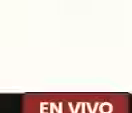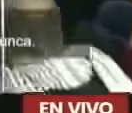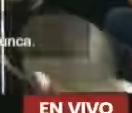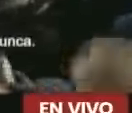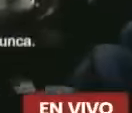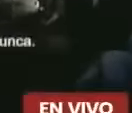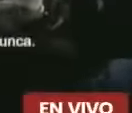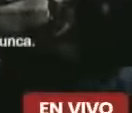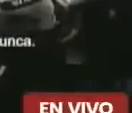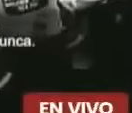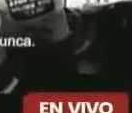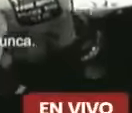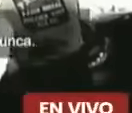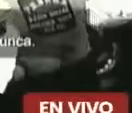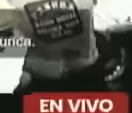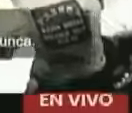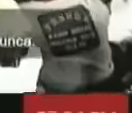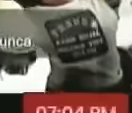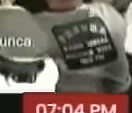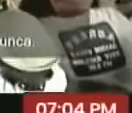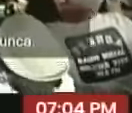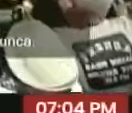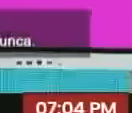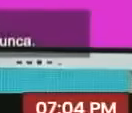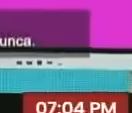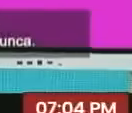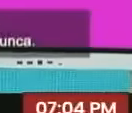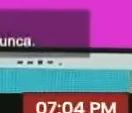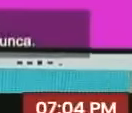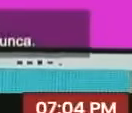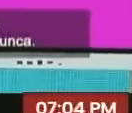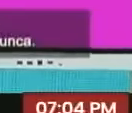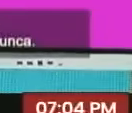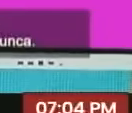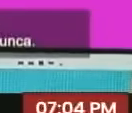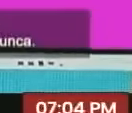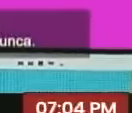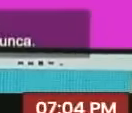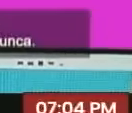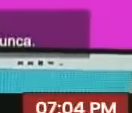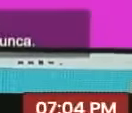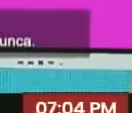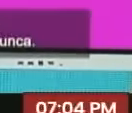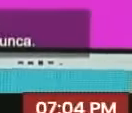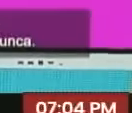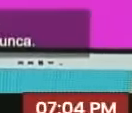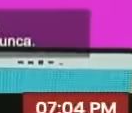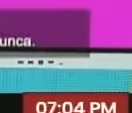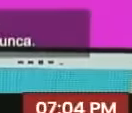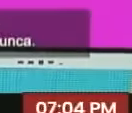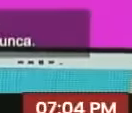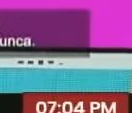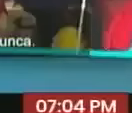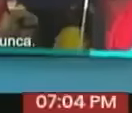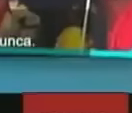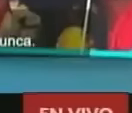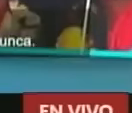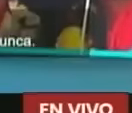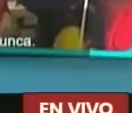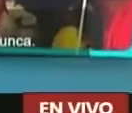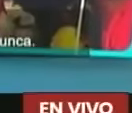más primer añito con Maduro más y estamos aquí mira de pie